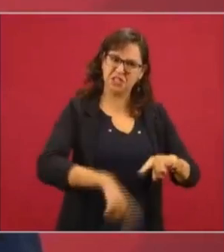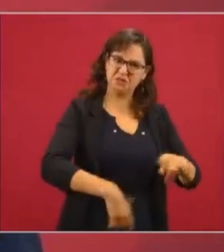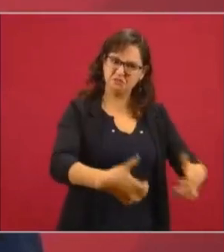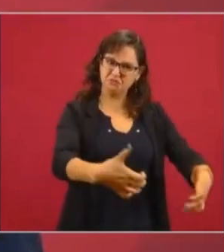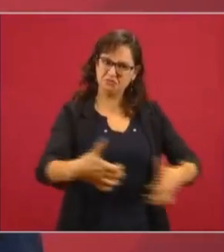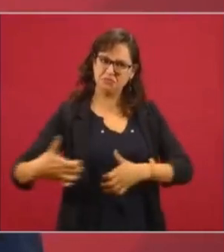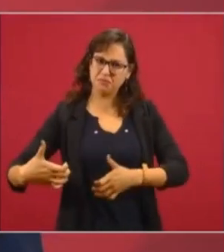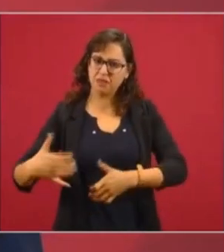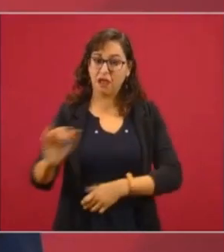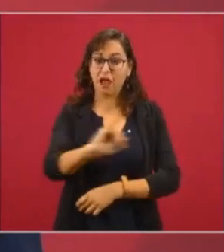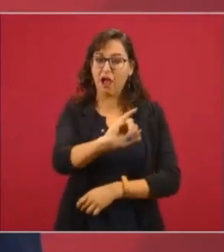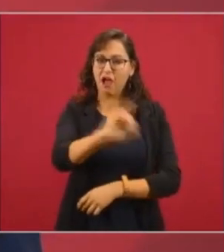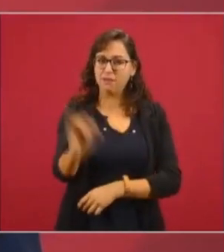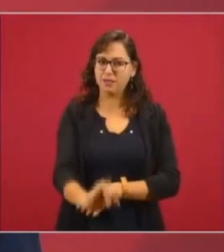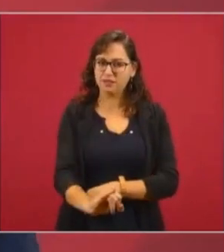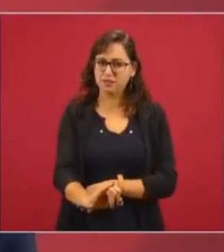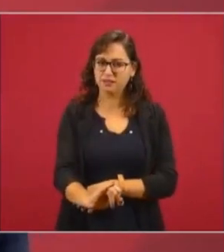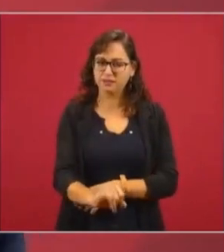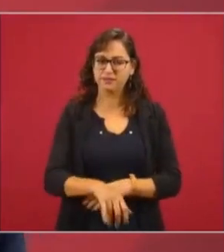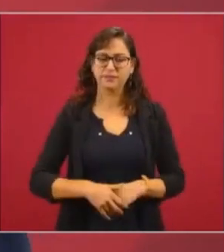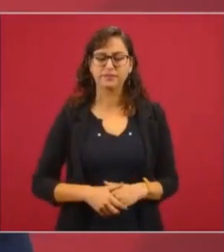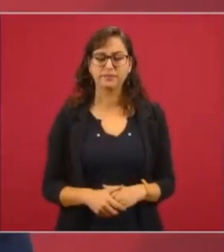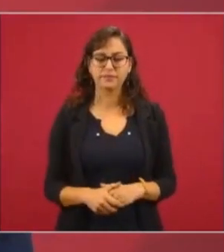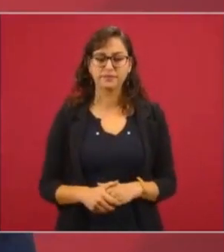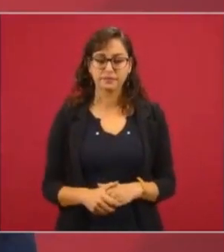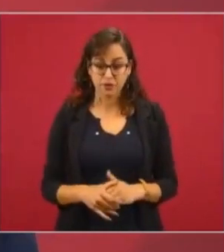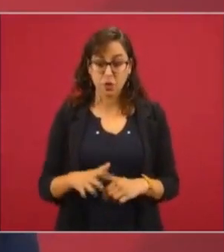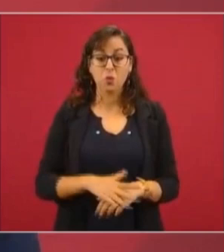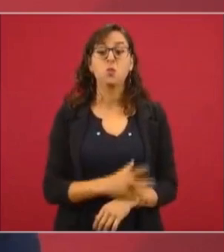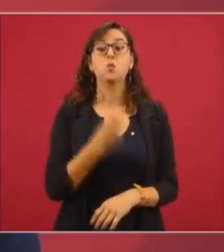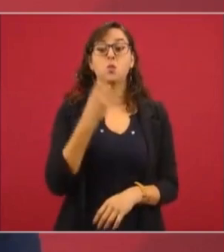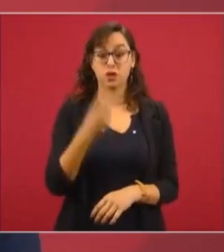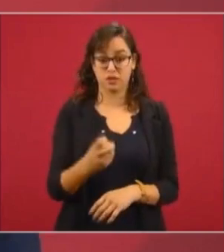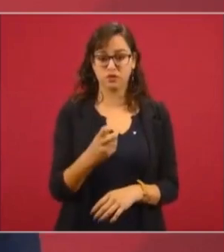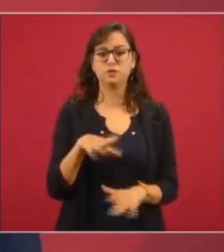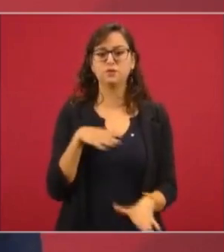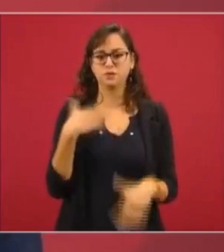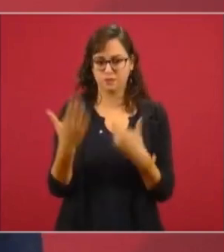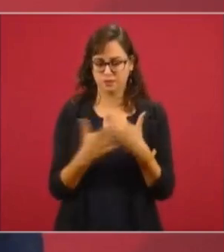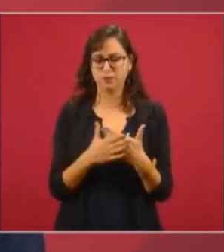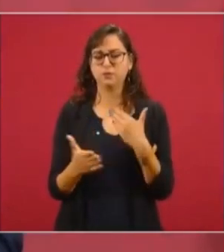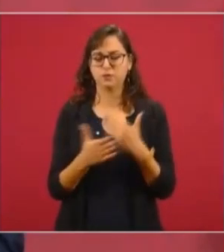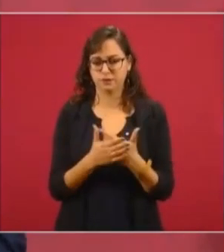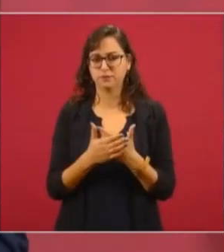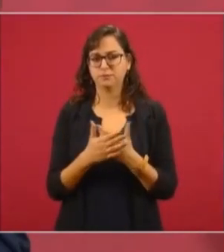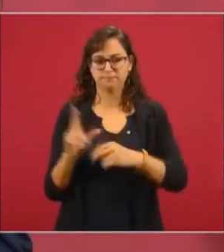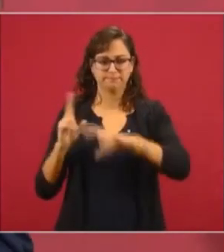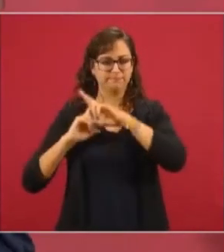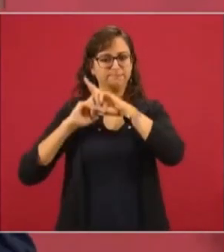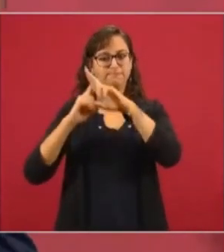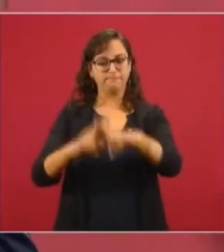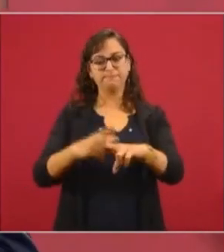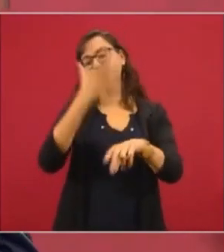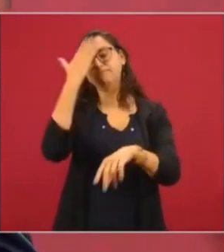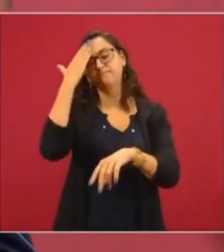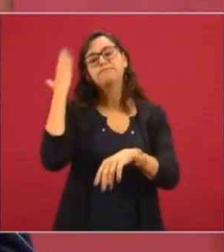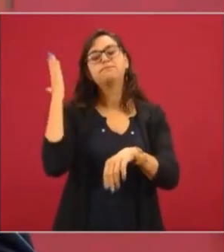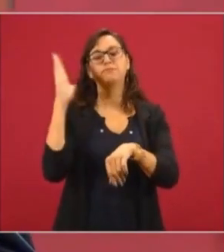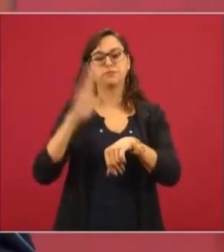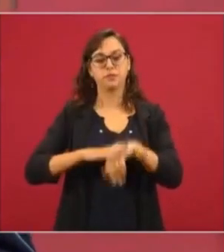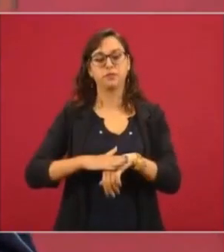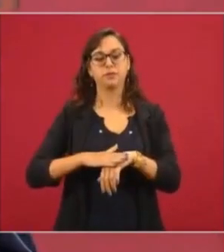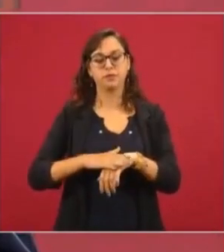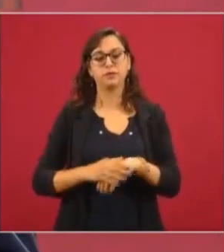México. Para eso es la conmemoración del